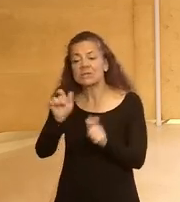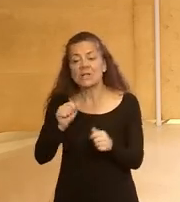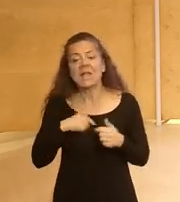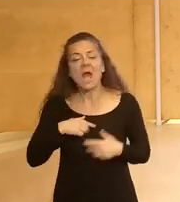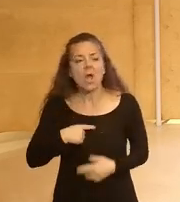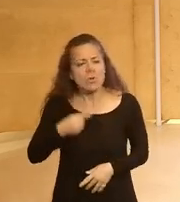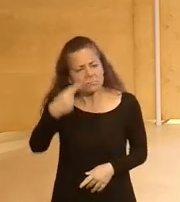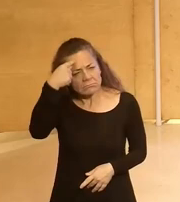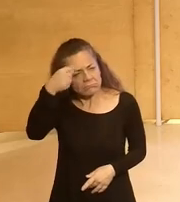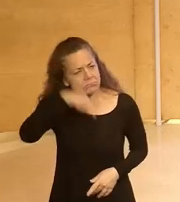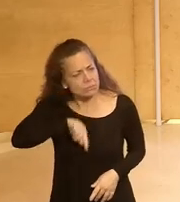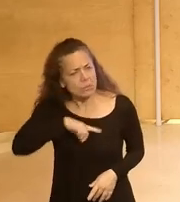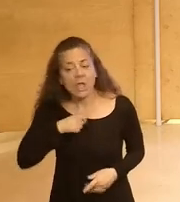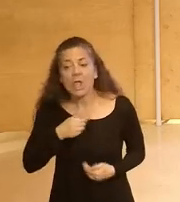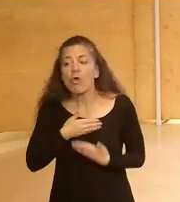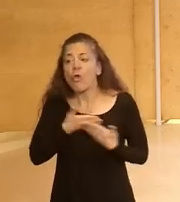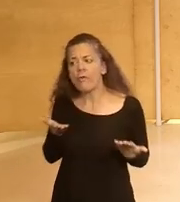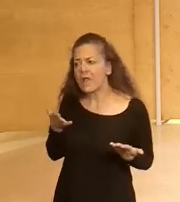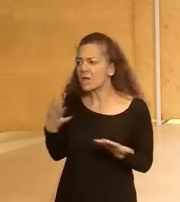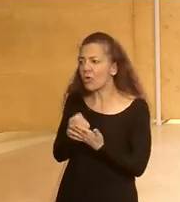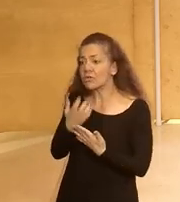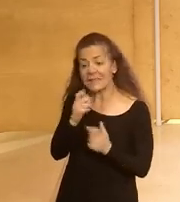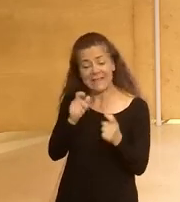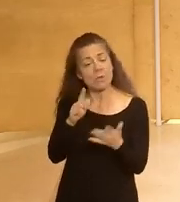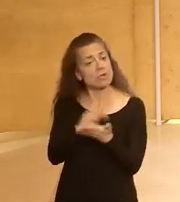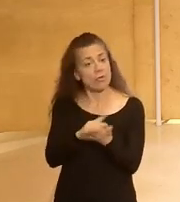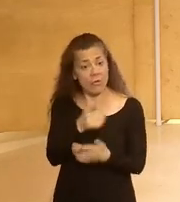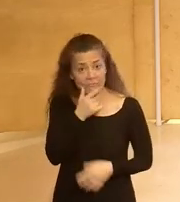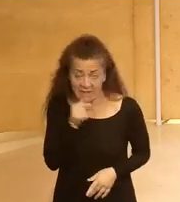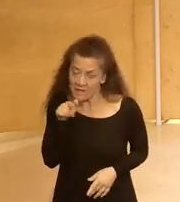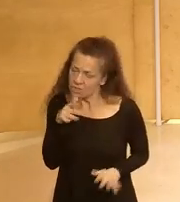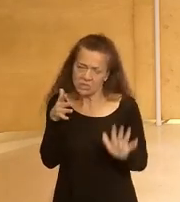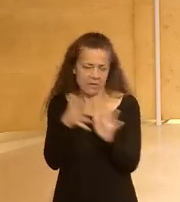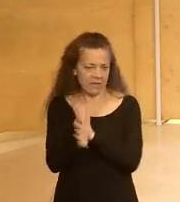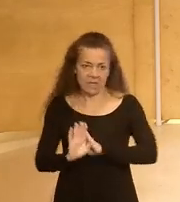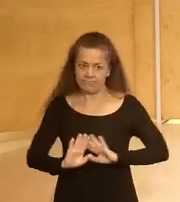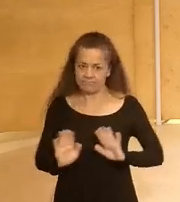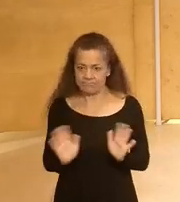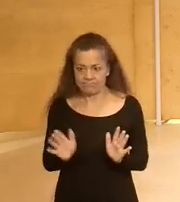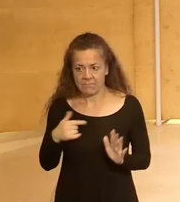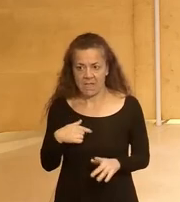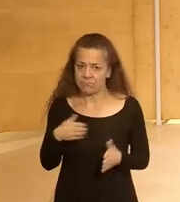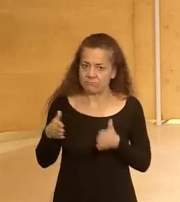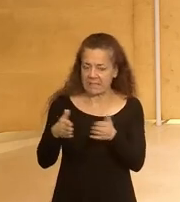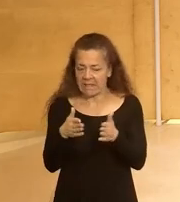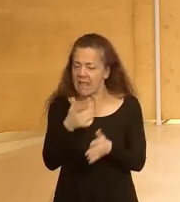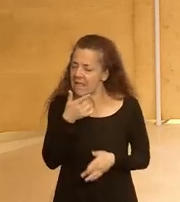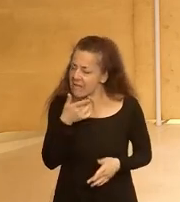conciencia de que no hay que fiarse del que viene con una solución fácil que probablemente nos lleve en la dirección más inadecuada ¿no?